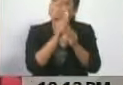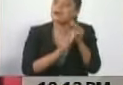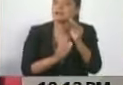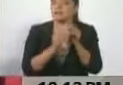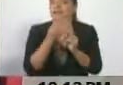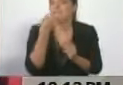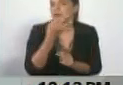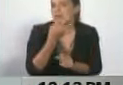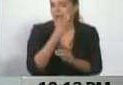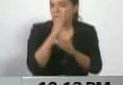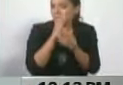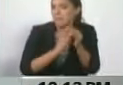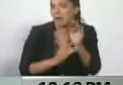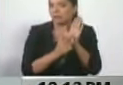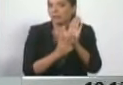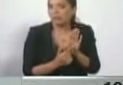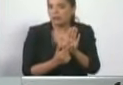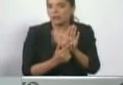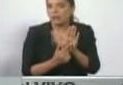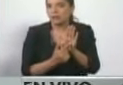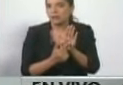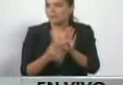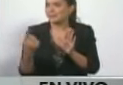que deja muy mal parado este señor.